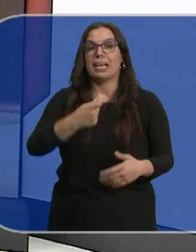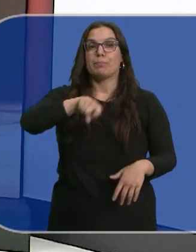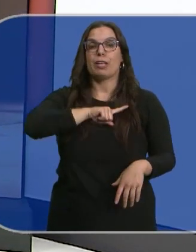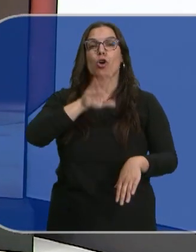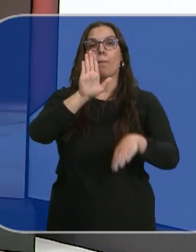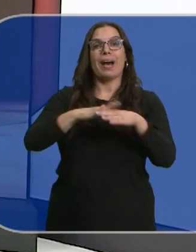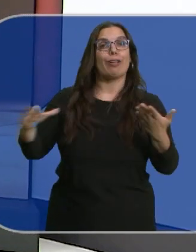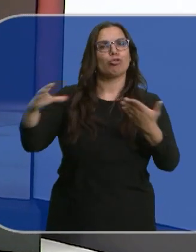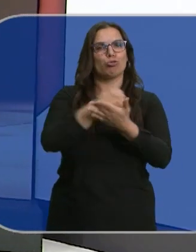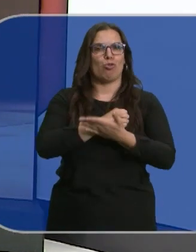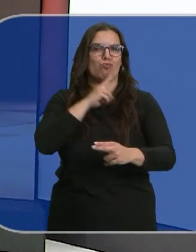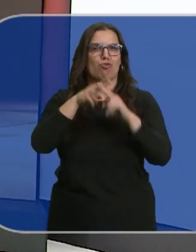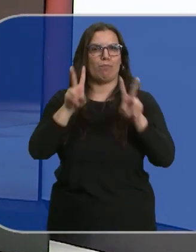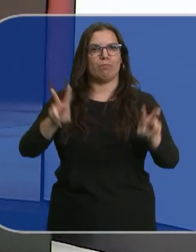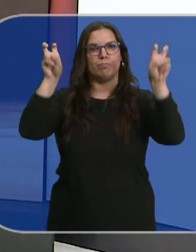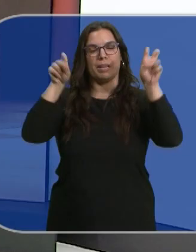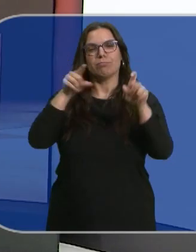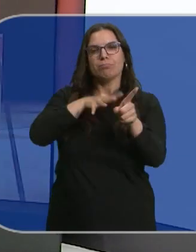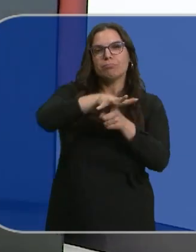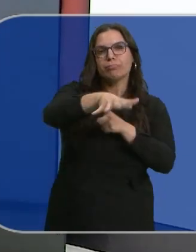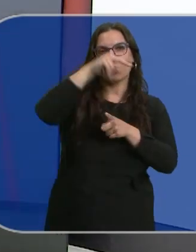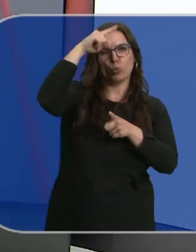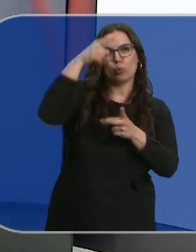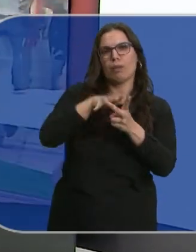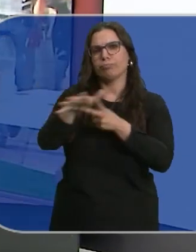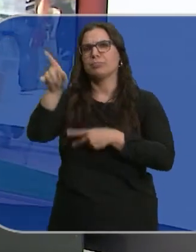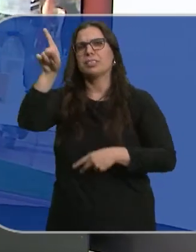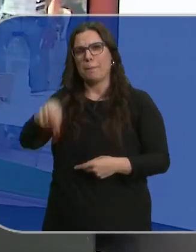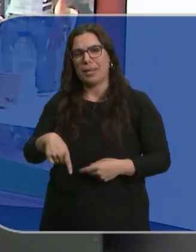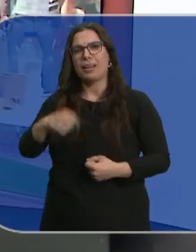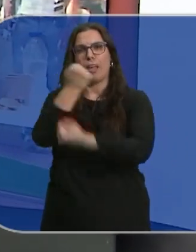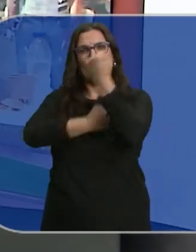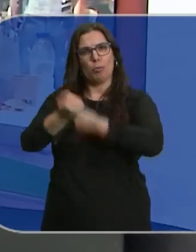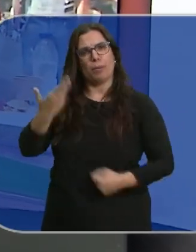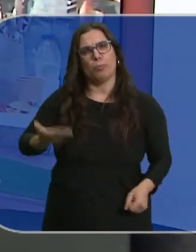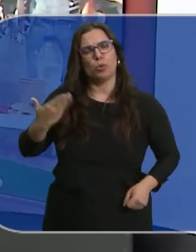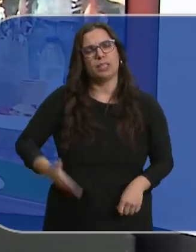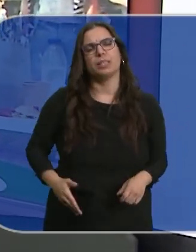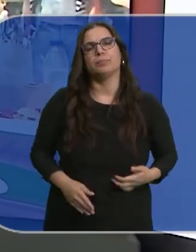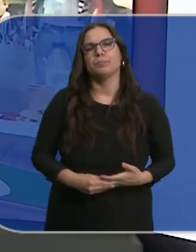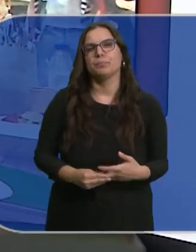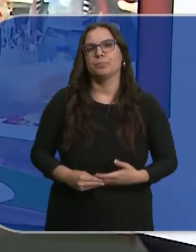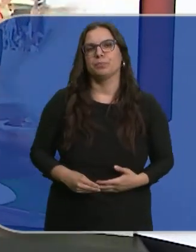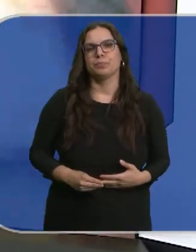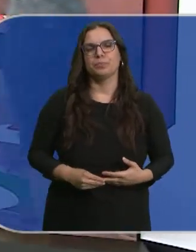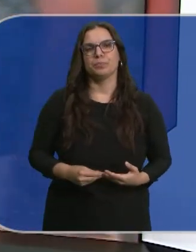todos es el lema de una cita que tiene una vertiente cultural y otra económica de gran relevancia. Ana Sánchez, volvemos contigo.